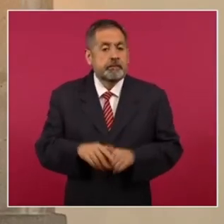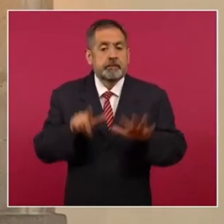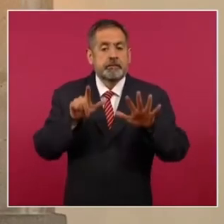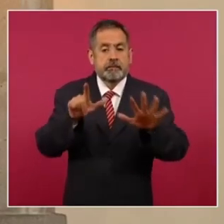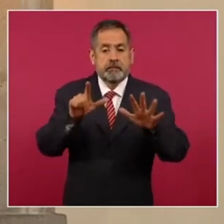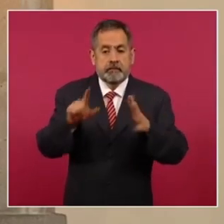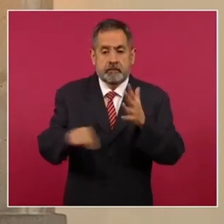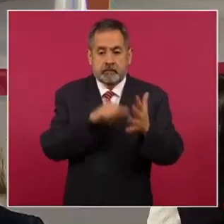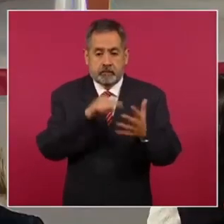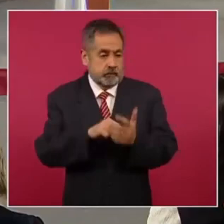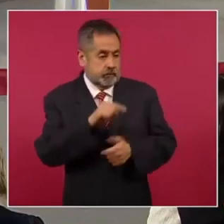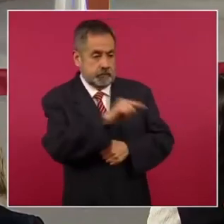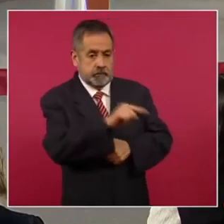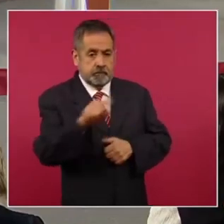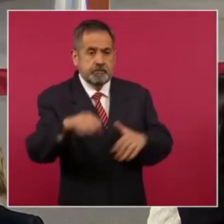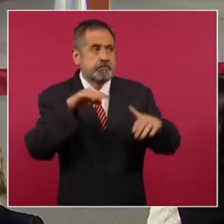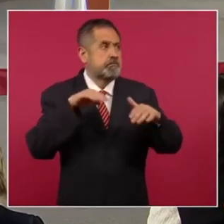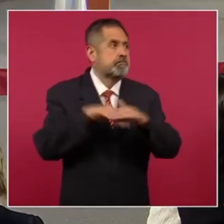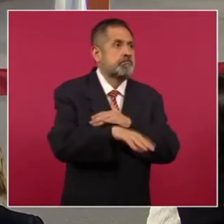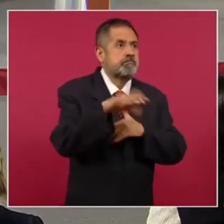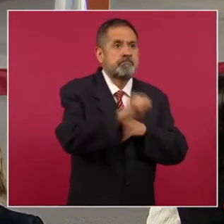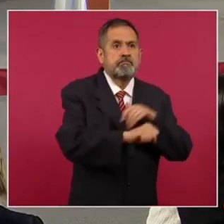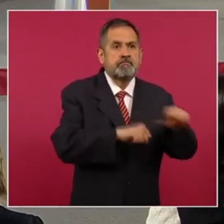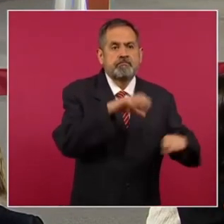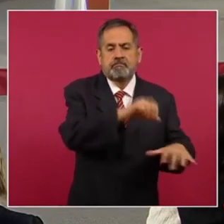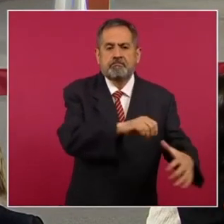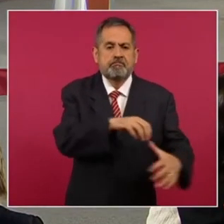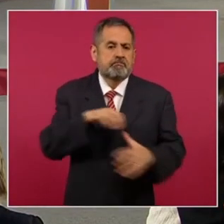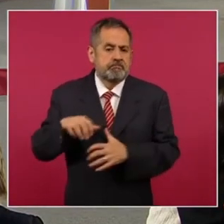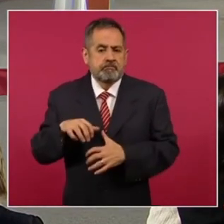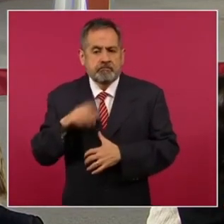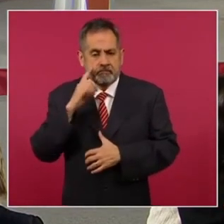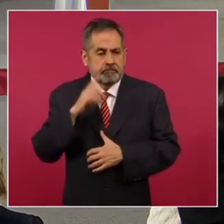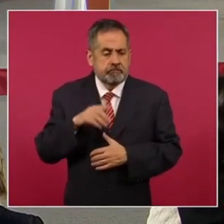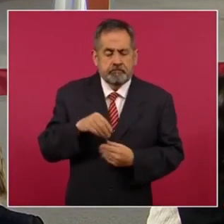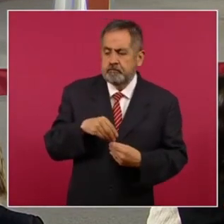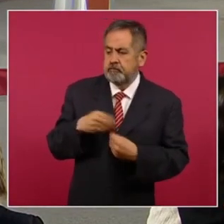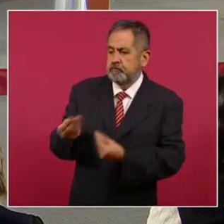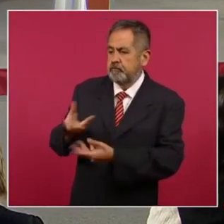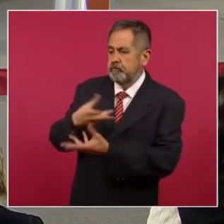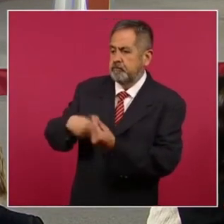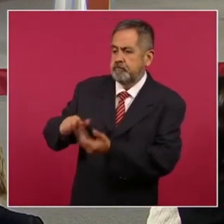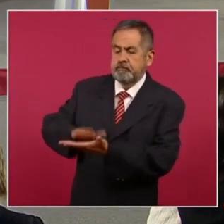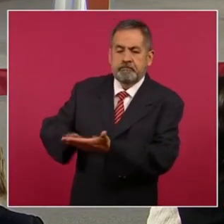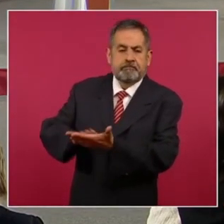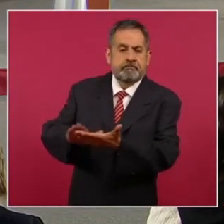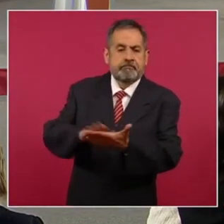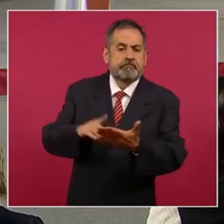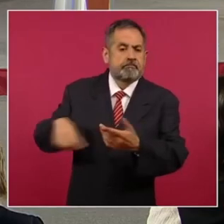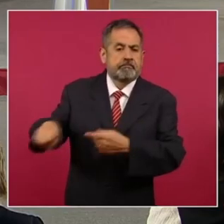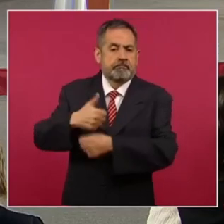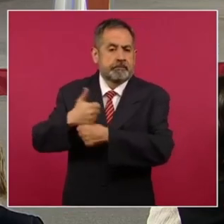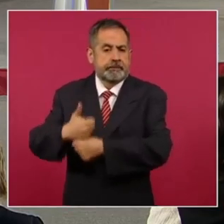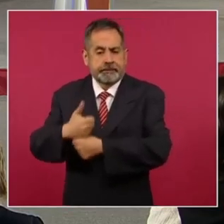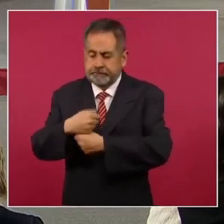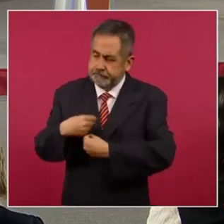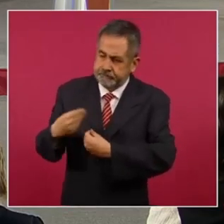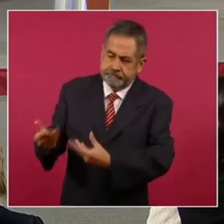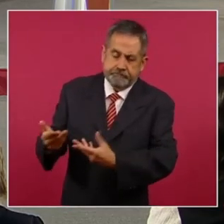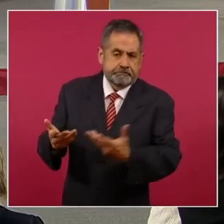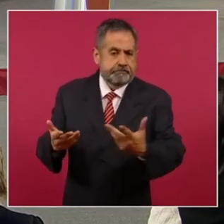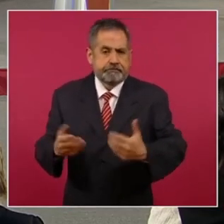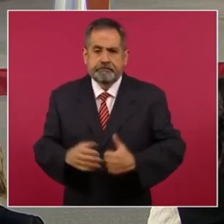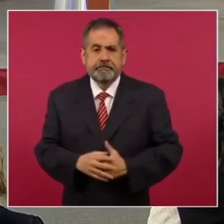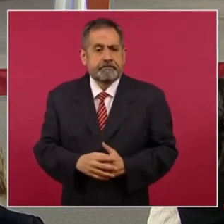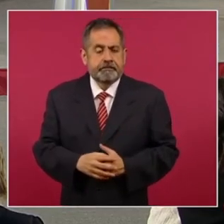bienes para garantizar la reparación del daño a las víctimas. En información